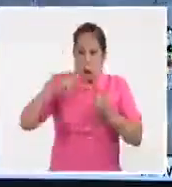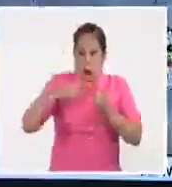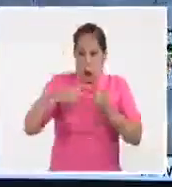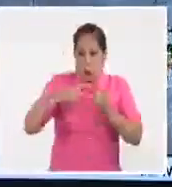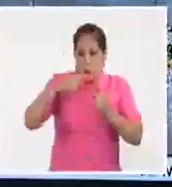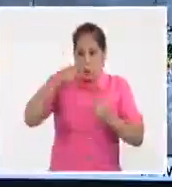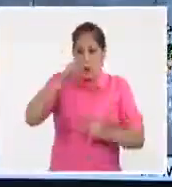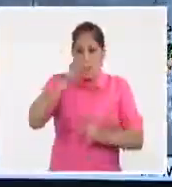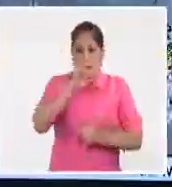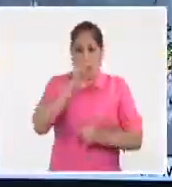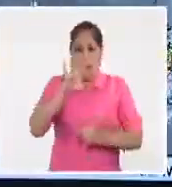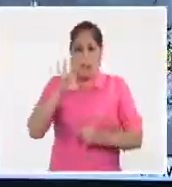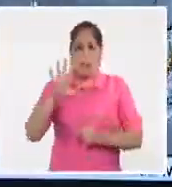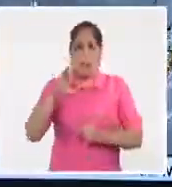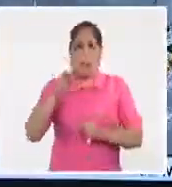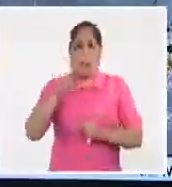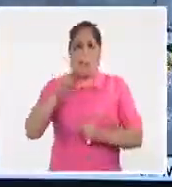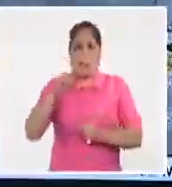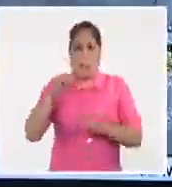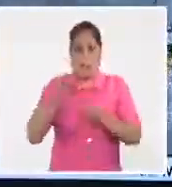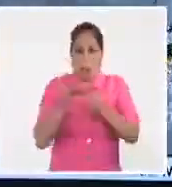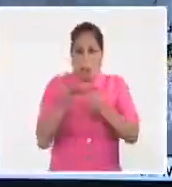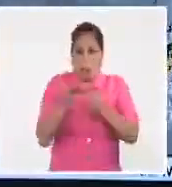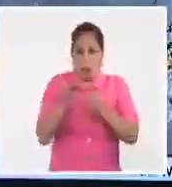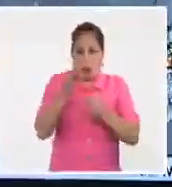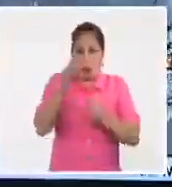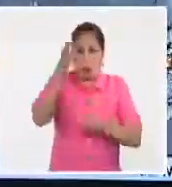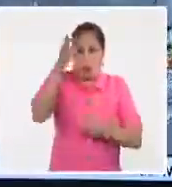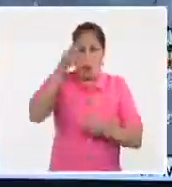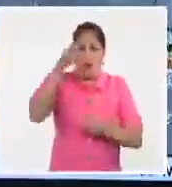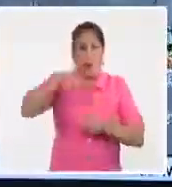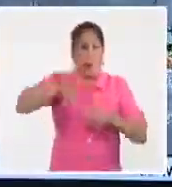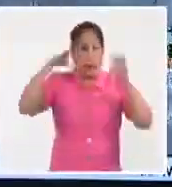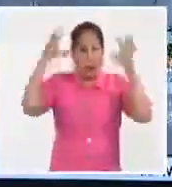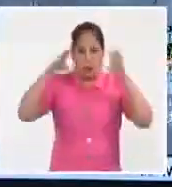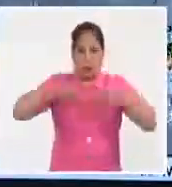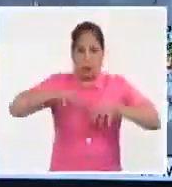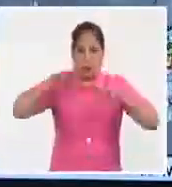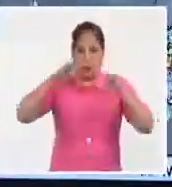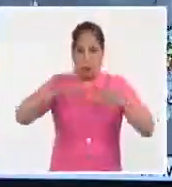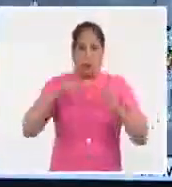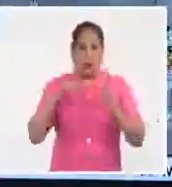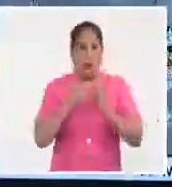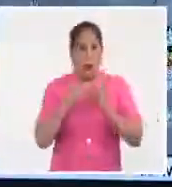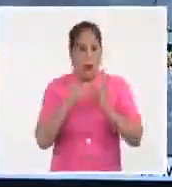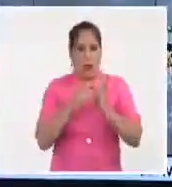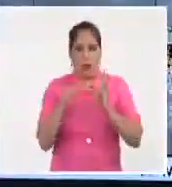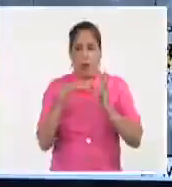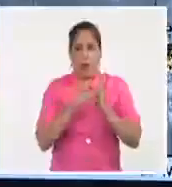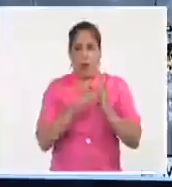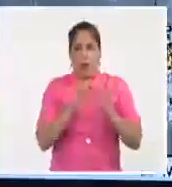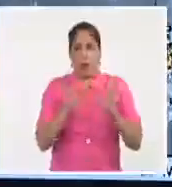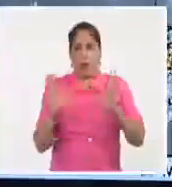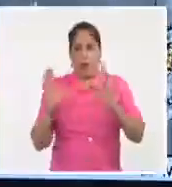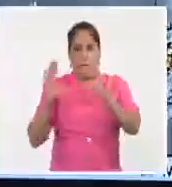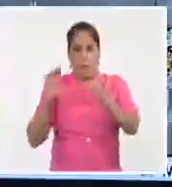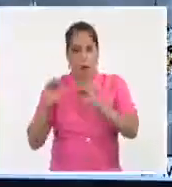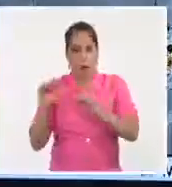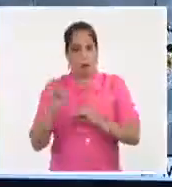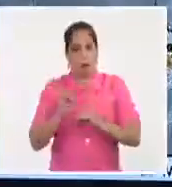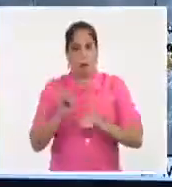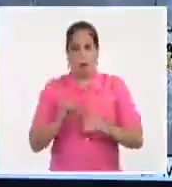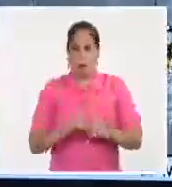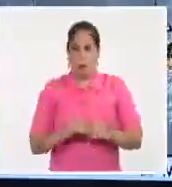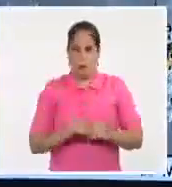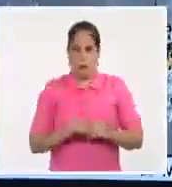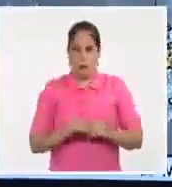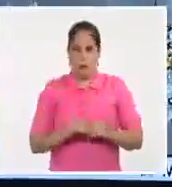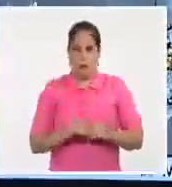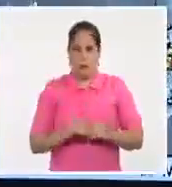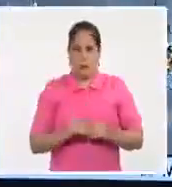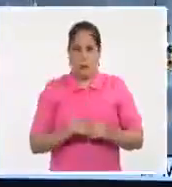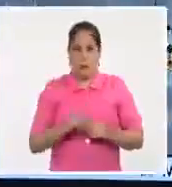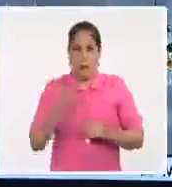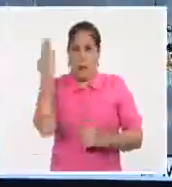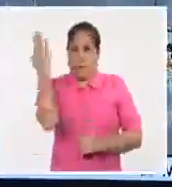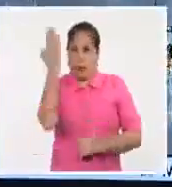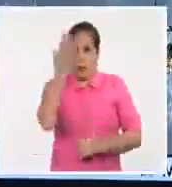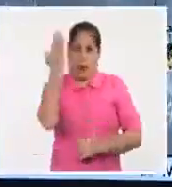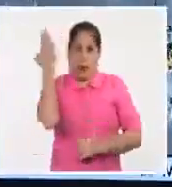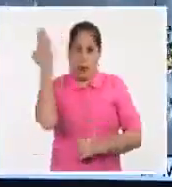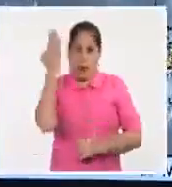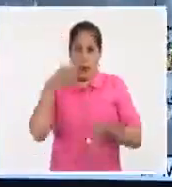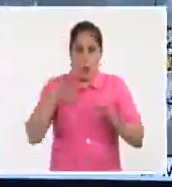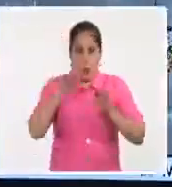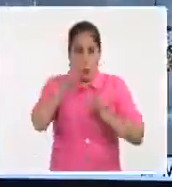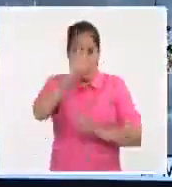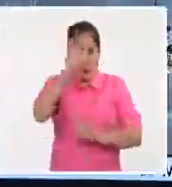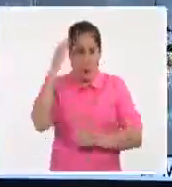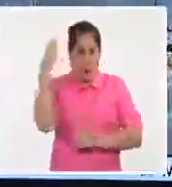milímetros también en menos de tres horas. La lluvia en horas de la tarde y hasta el anochecer. Pero el Centro de Pronósticos del Instituto